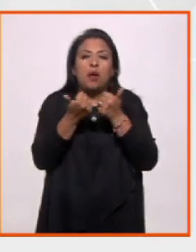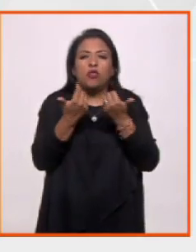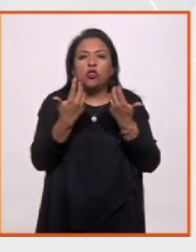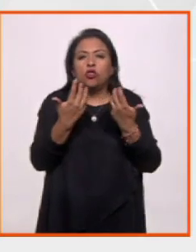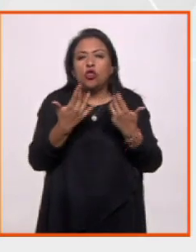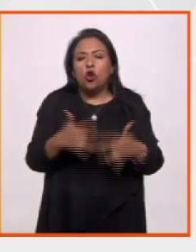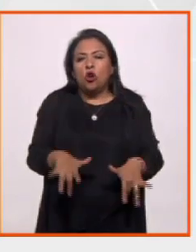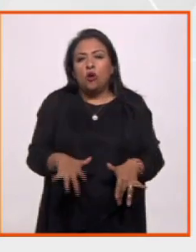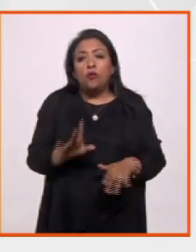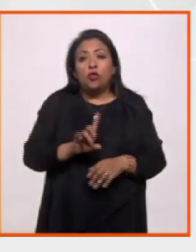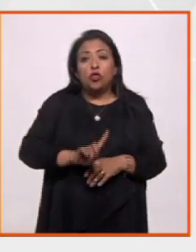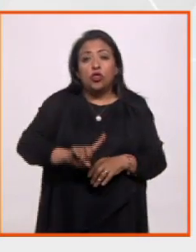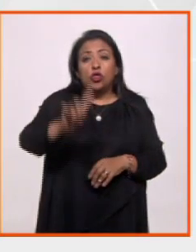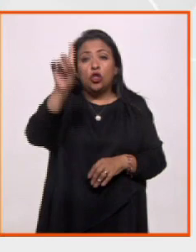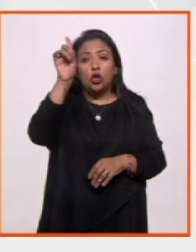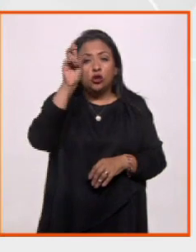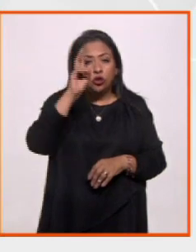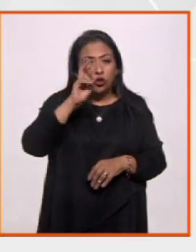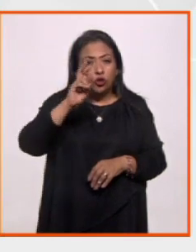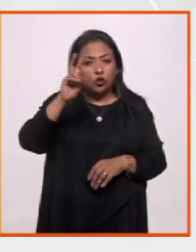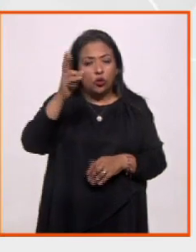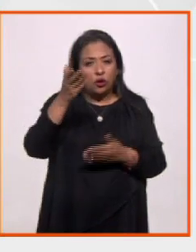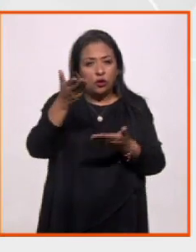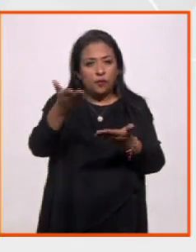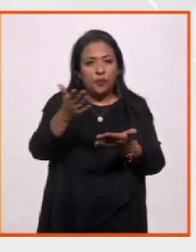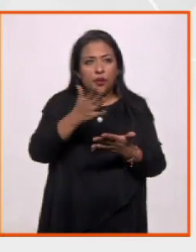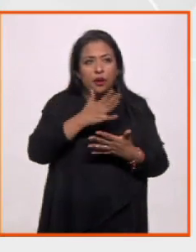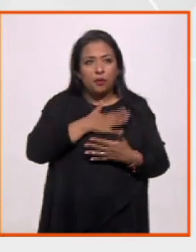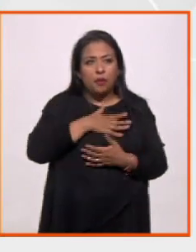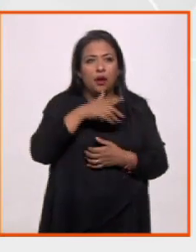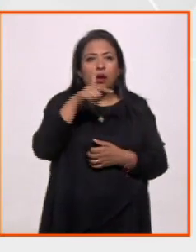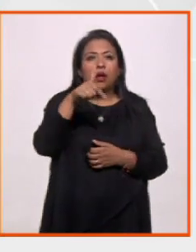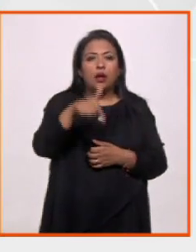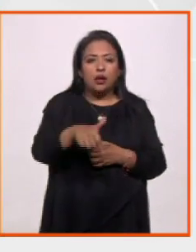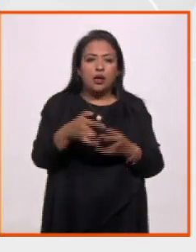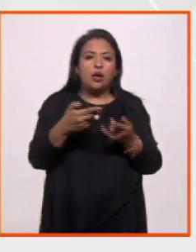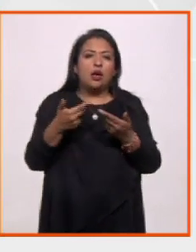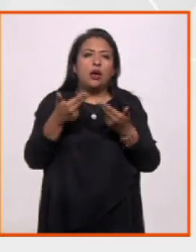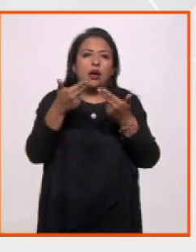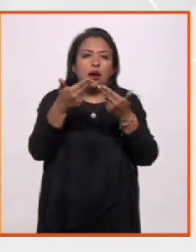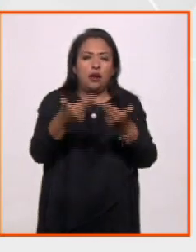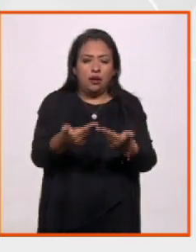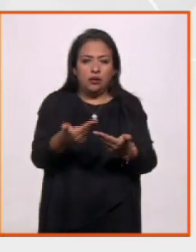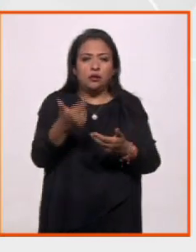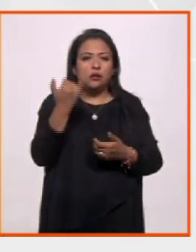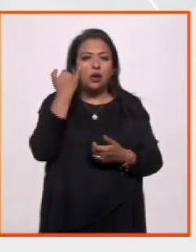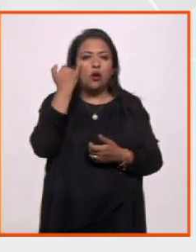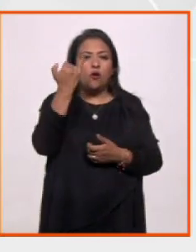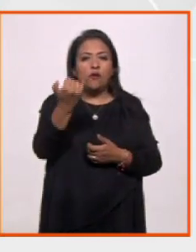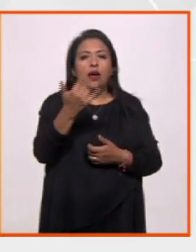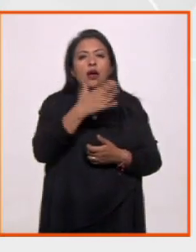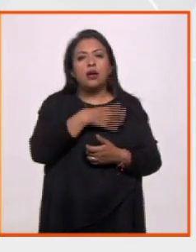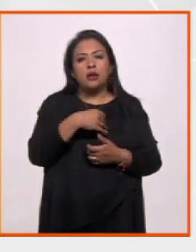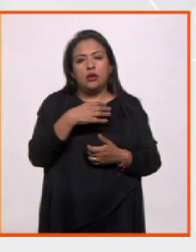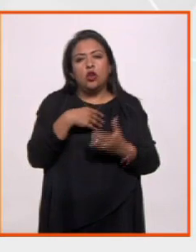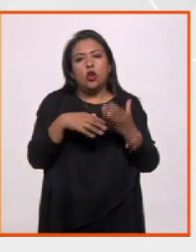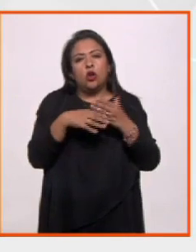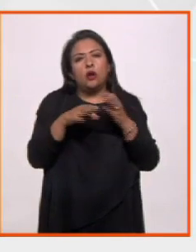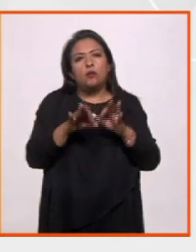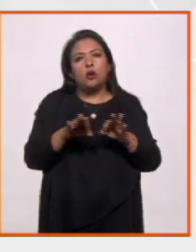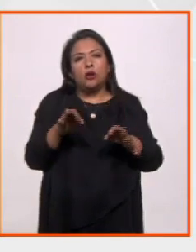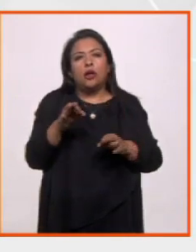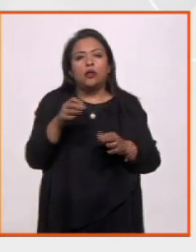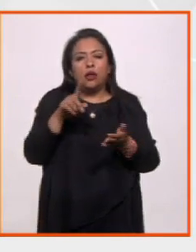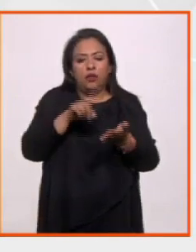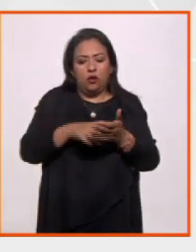dolor, pues Dios dará el sueño a su amado. He aquí que la herencia de Jehová son los hijos, cosa estimable, fruto